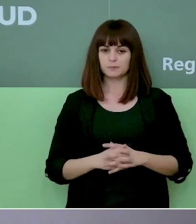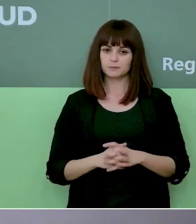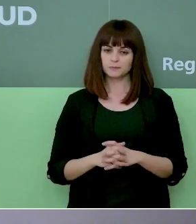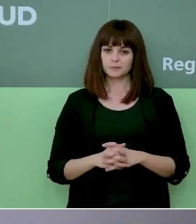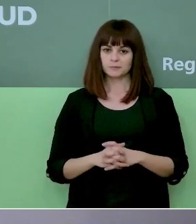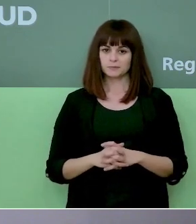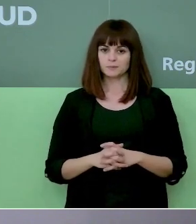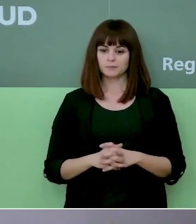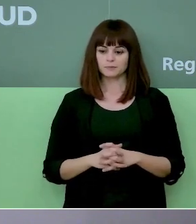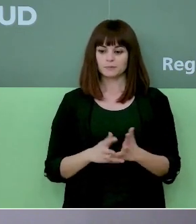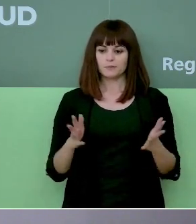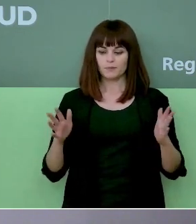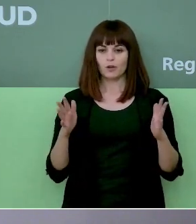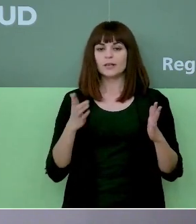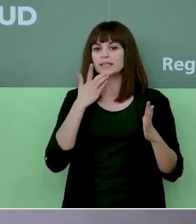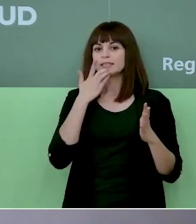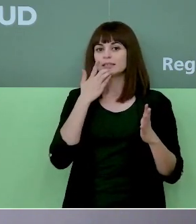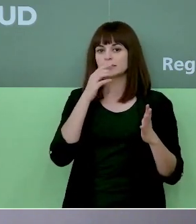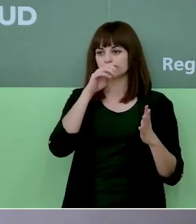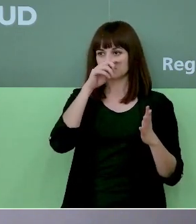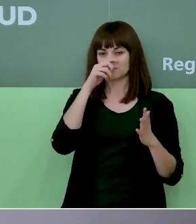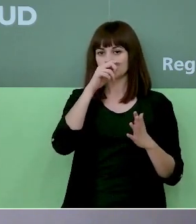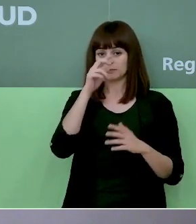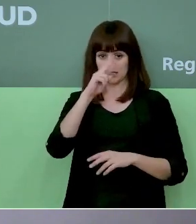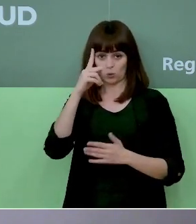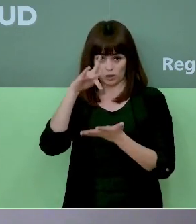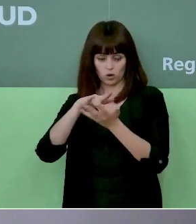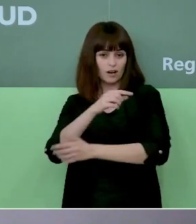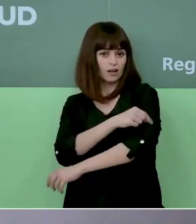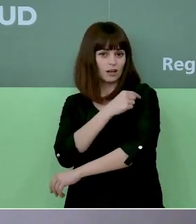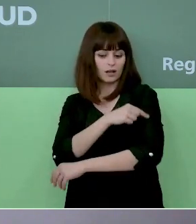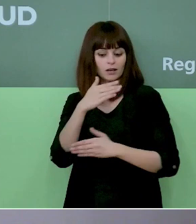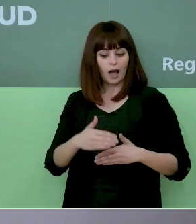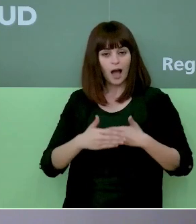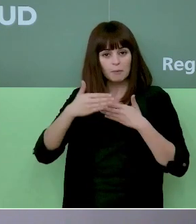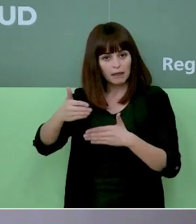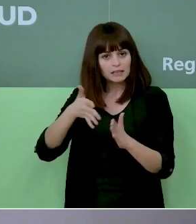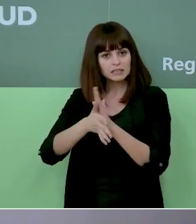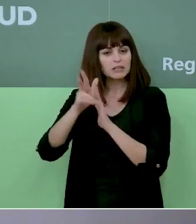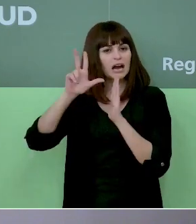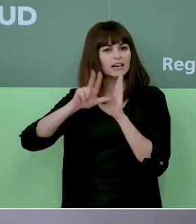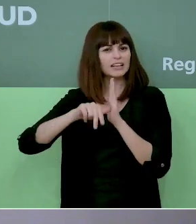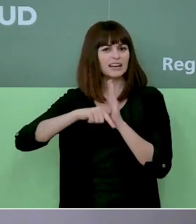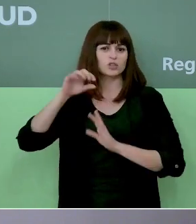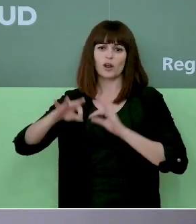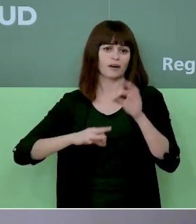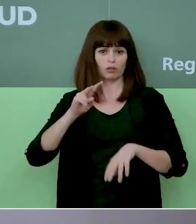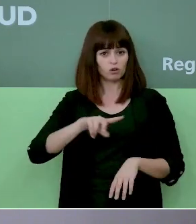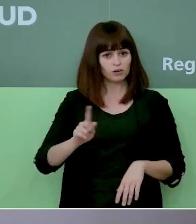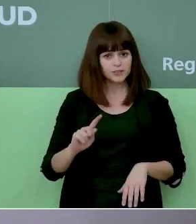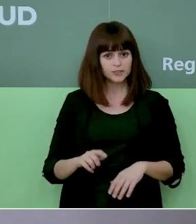aplazamiento extensión en las dosis la segunda dosis no se debe a un retraso logístico de ningún tipo